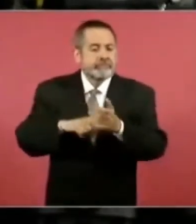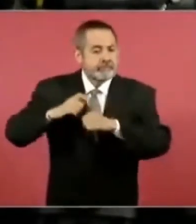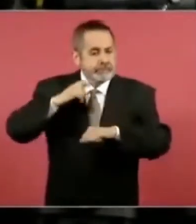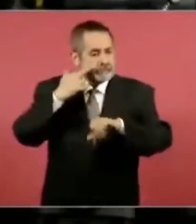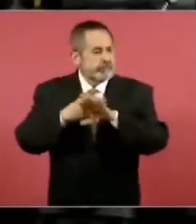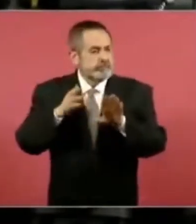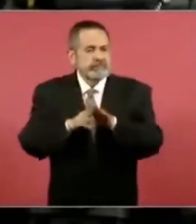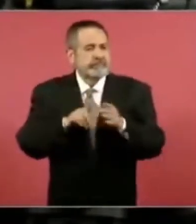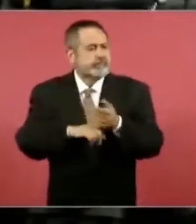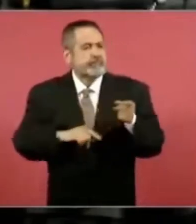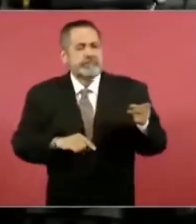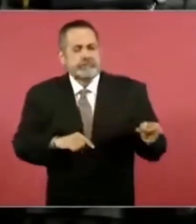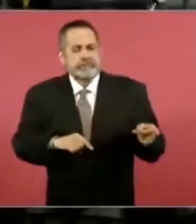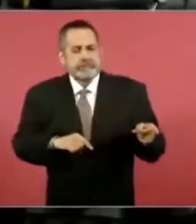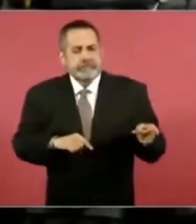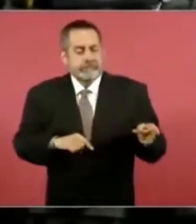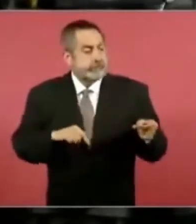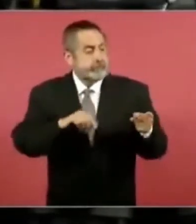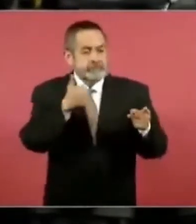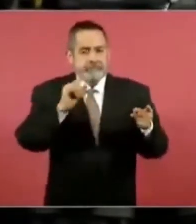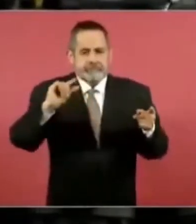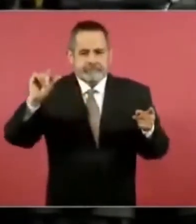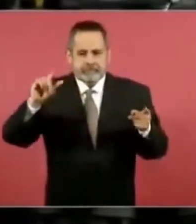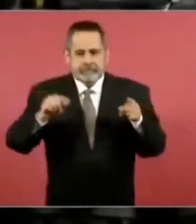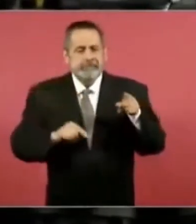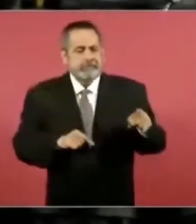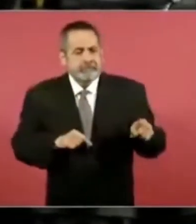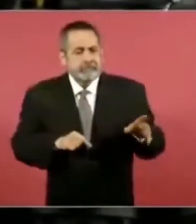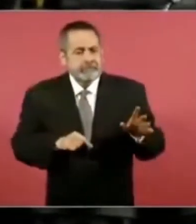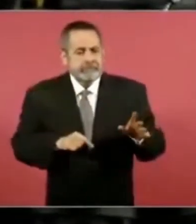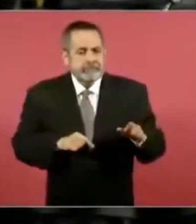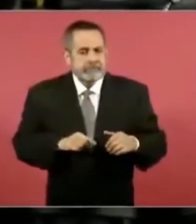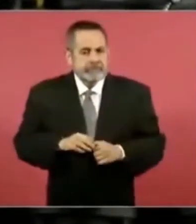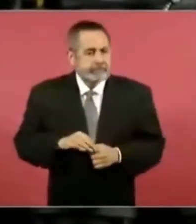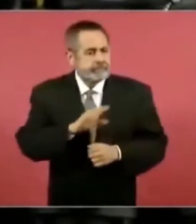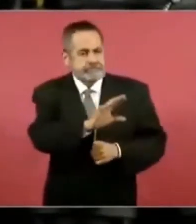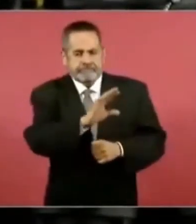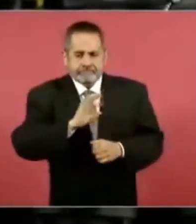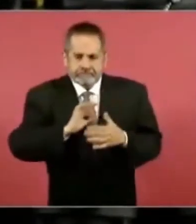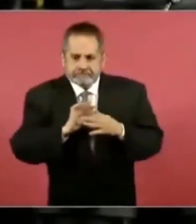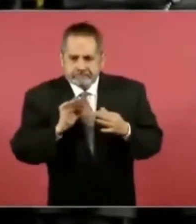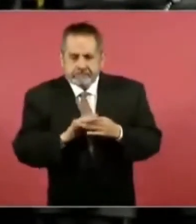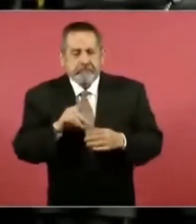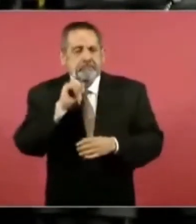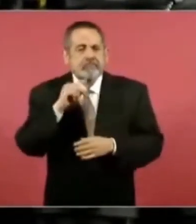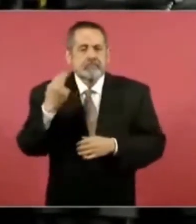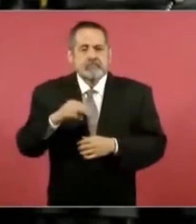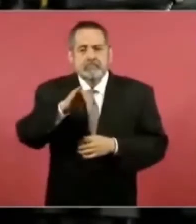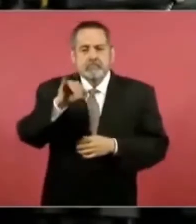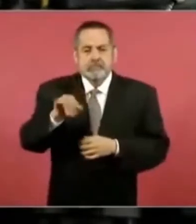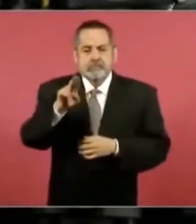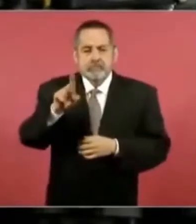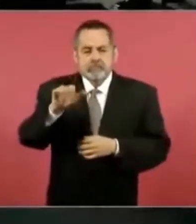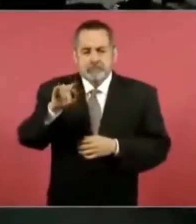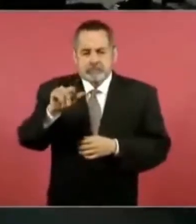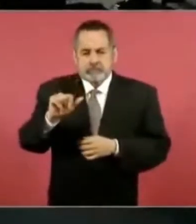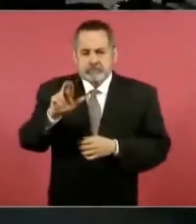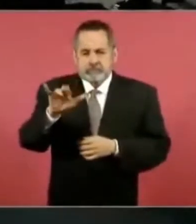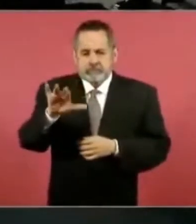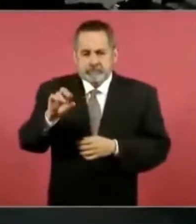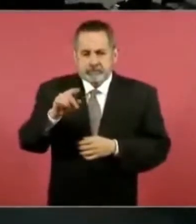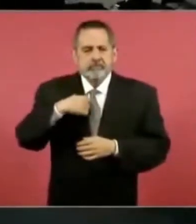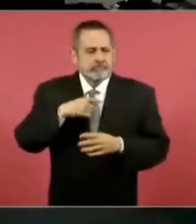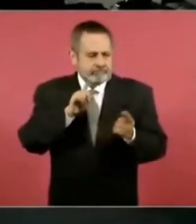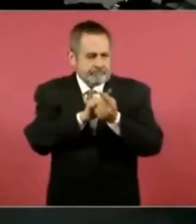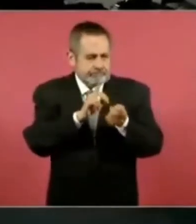internos de control y otras autoridades, me explicó Julieta del Río, la entrevisté recientemente,